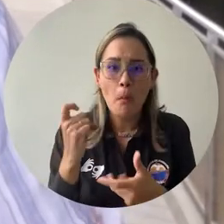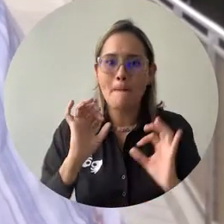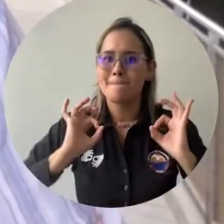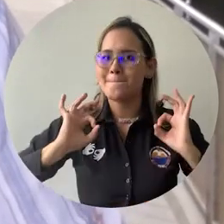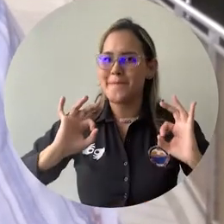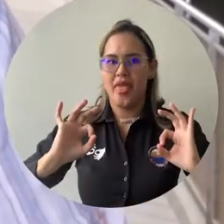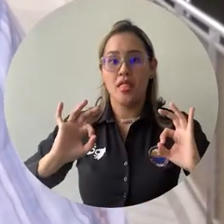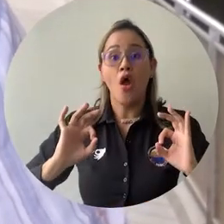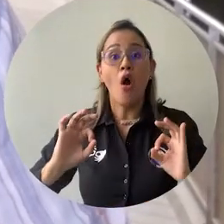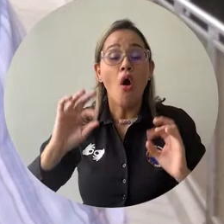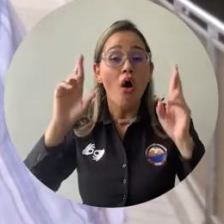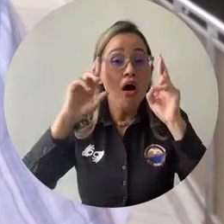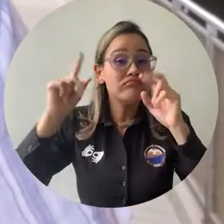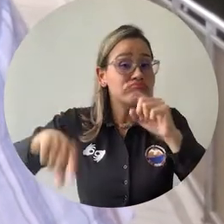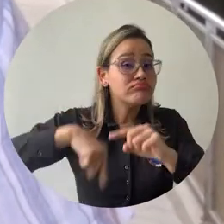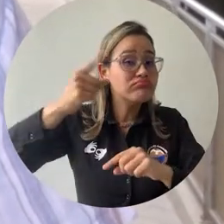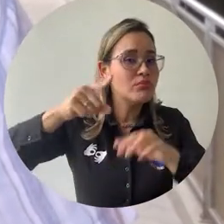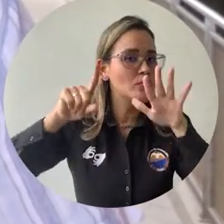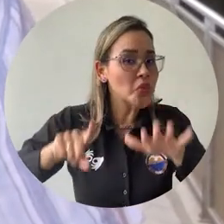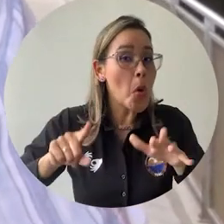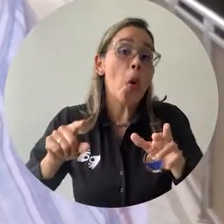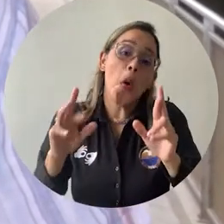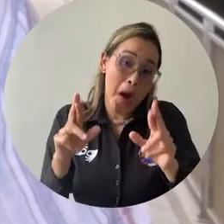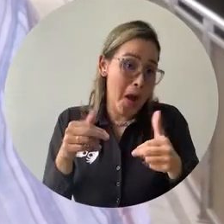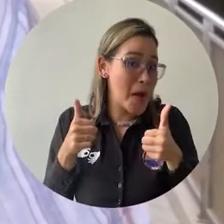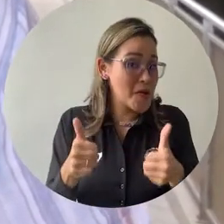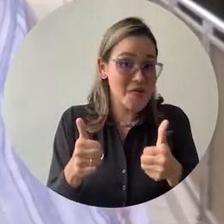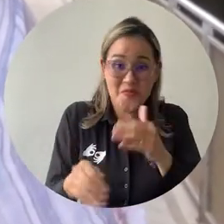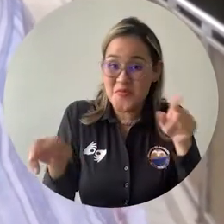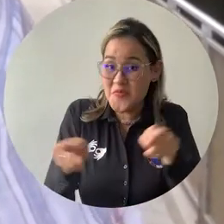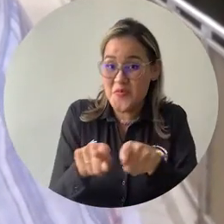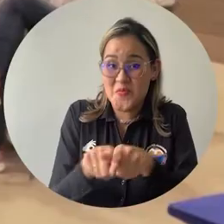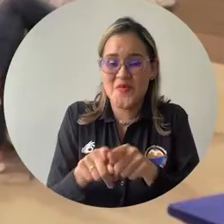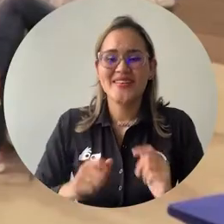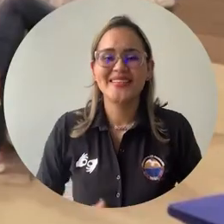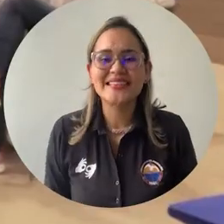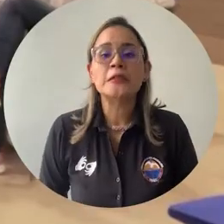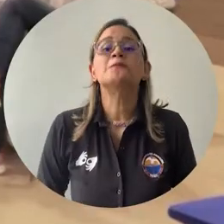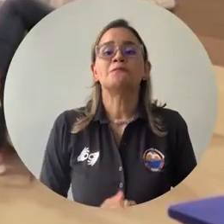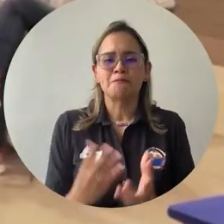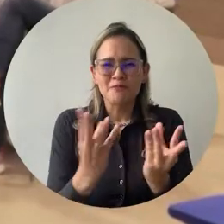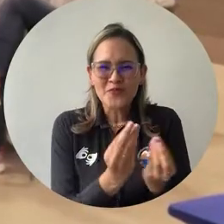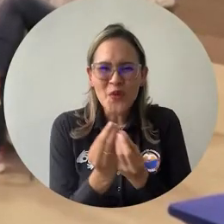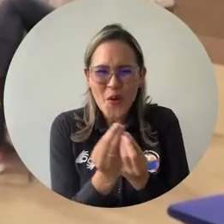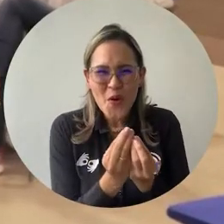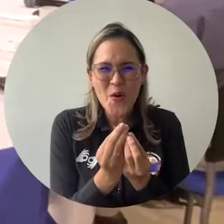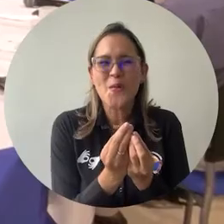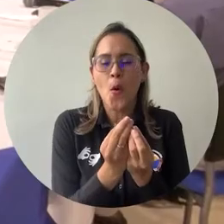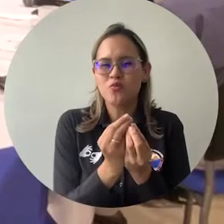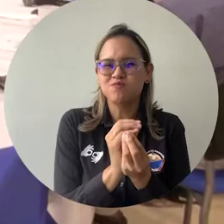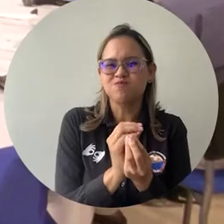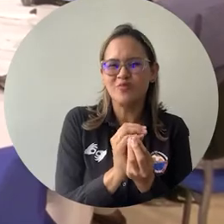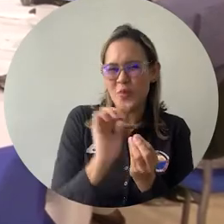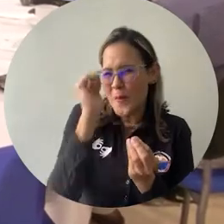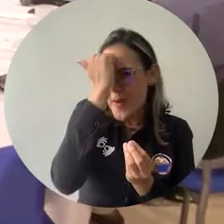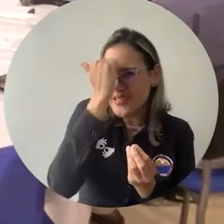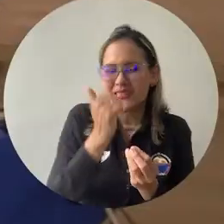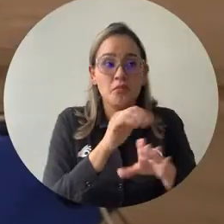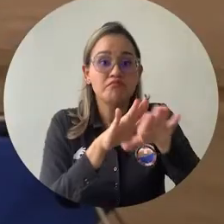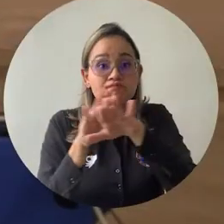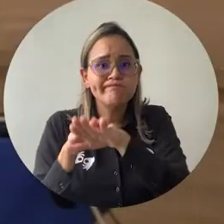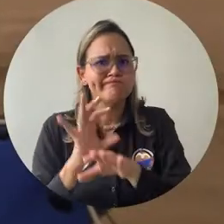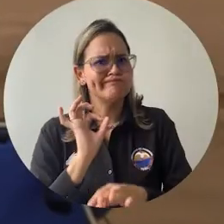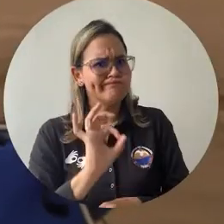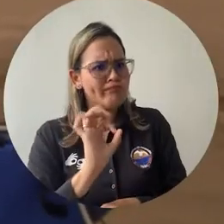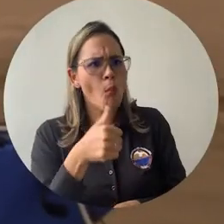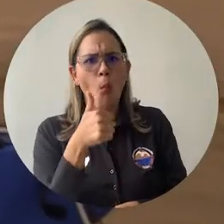las cosas van bien, esperemos que el segundo semestre sea igual de bueno. Los consejeros analizaron los resultados de la Alma Mater y se